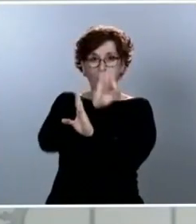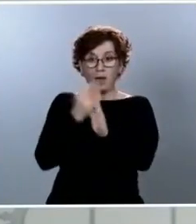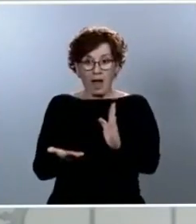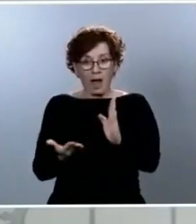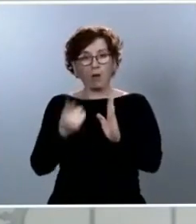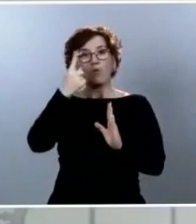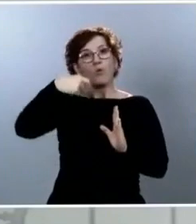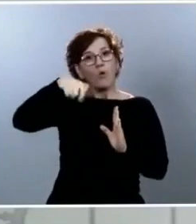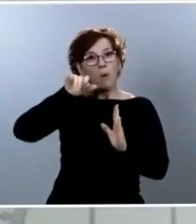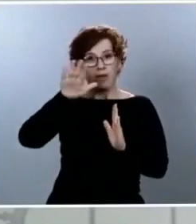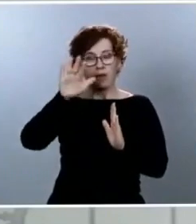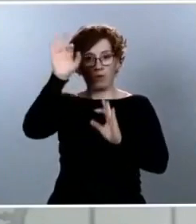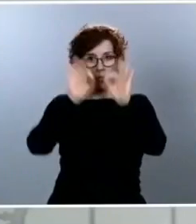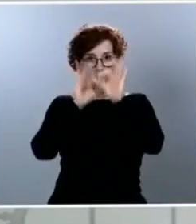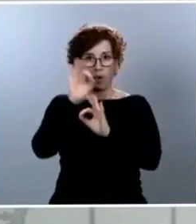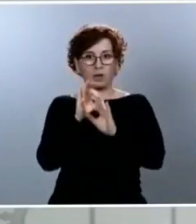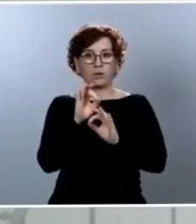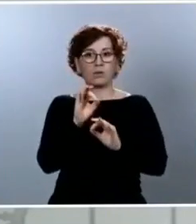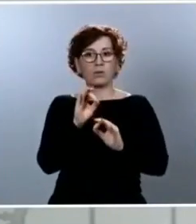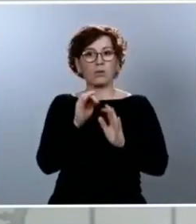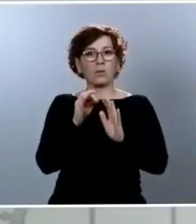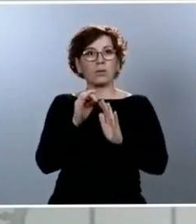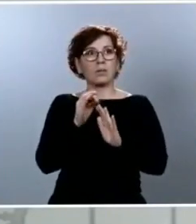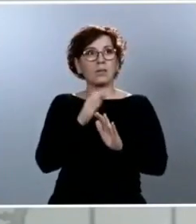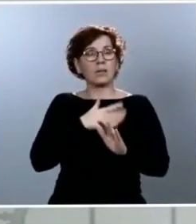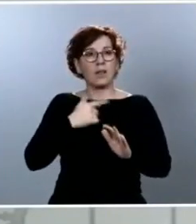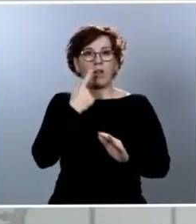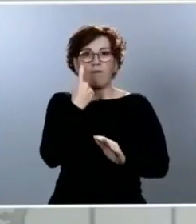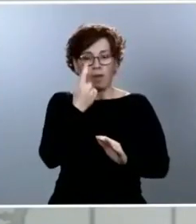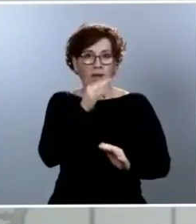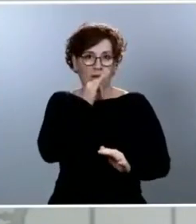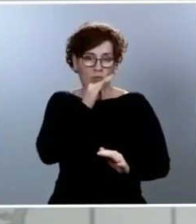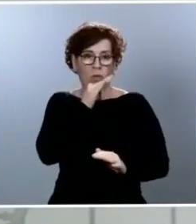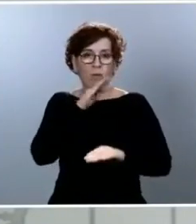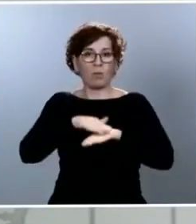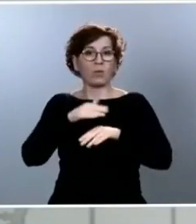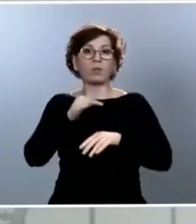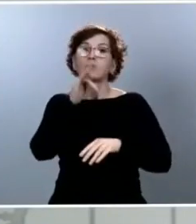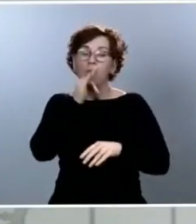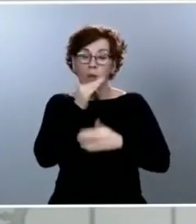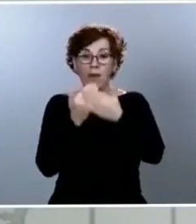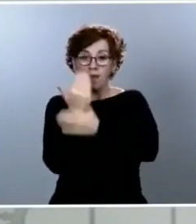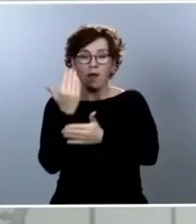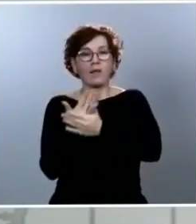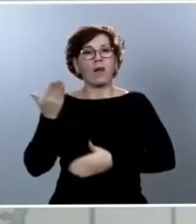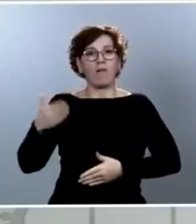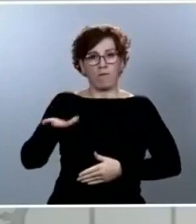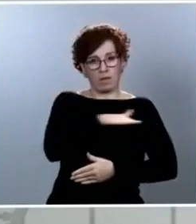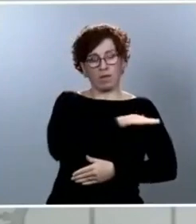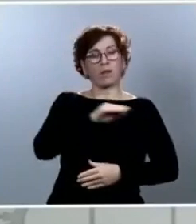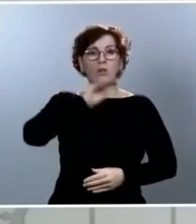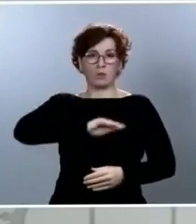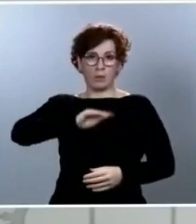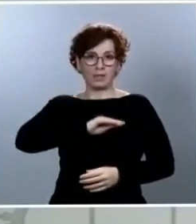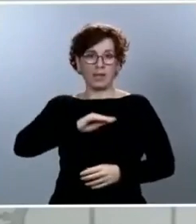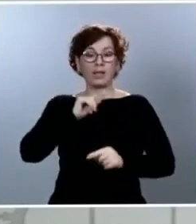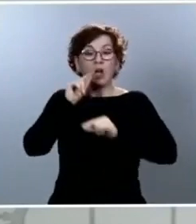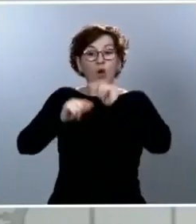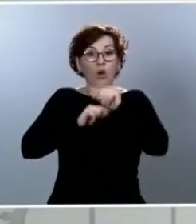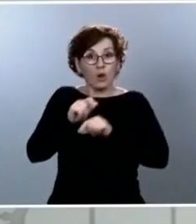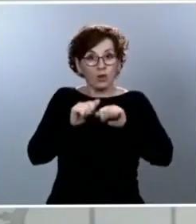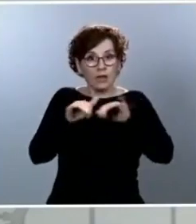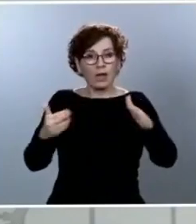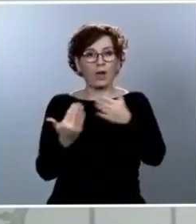queda, porque desgraciadamente son muchos los fallecidos que tenemos a diario, son muchos todavía el número de contagio que tenemos a diario, pero en todo caso